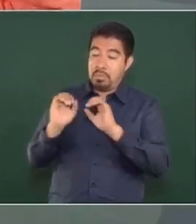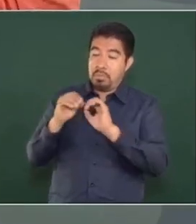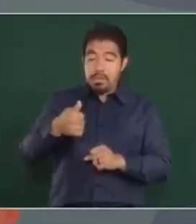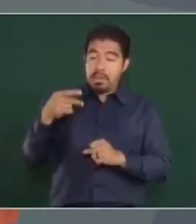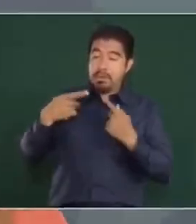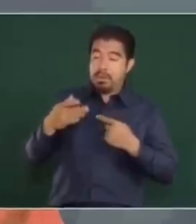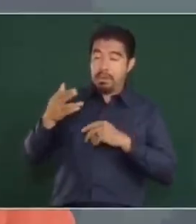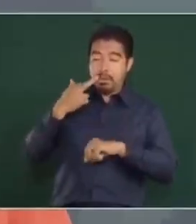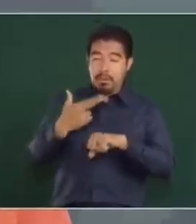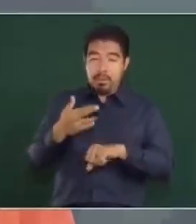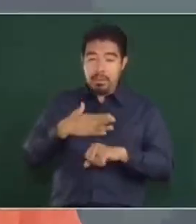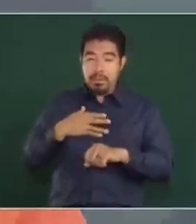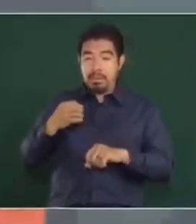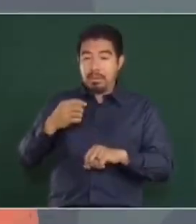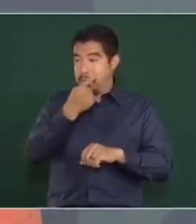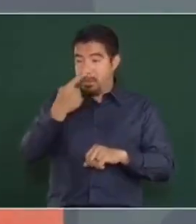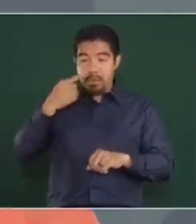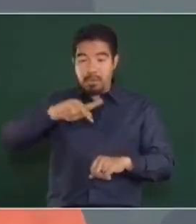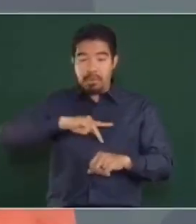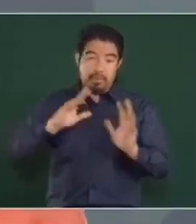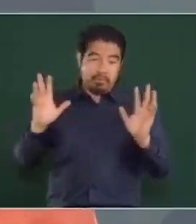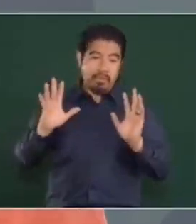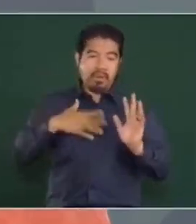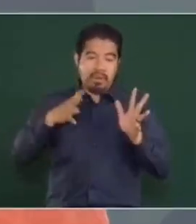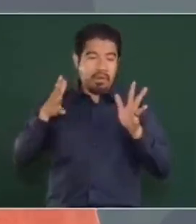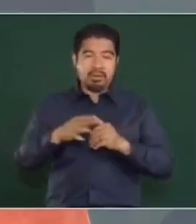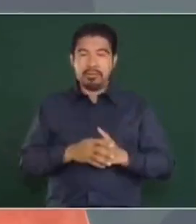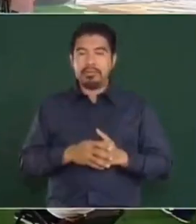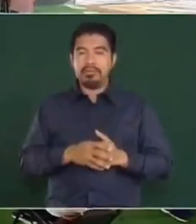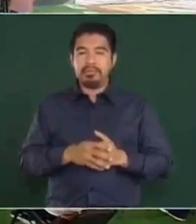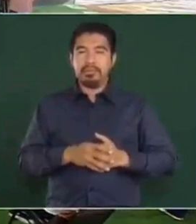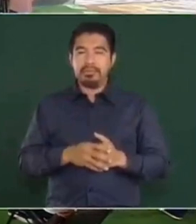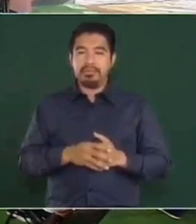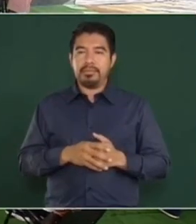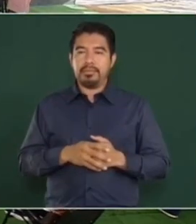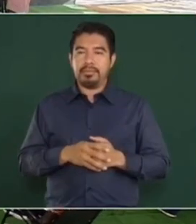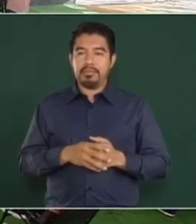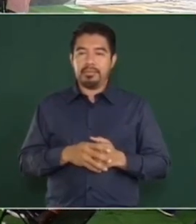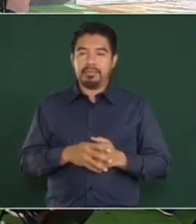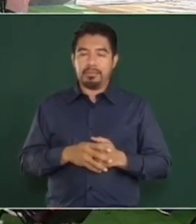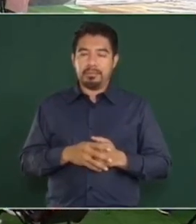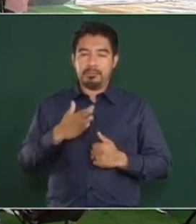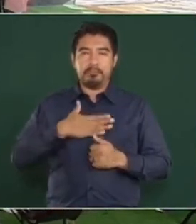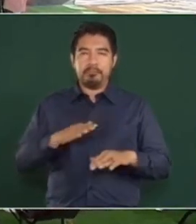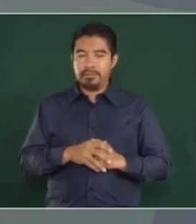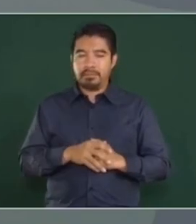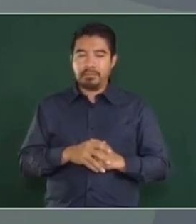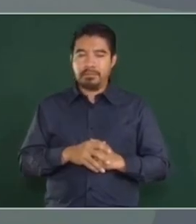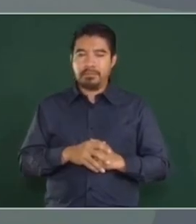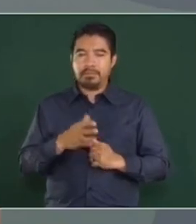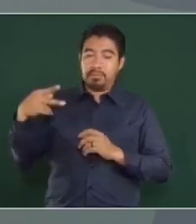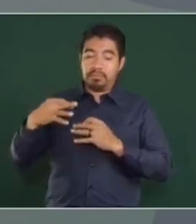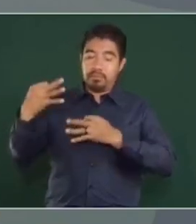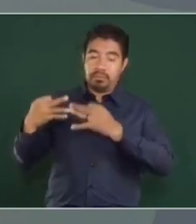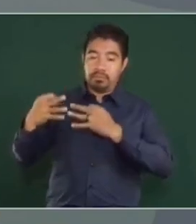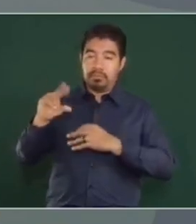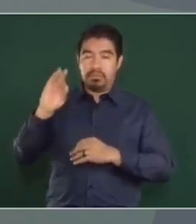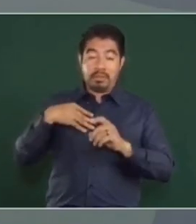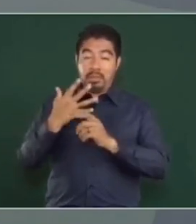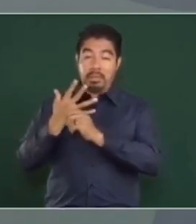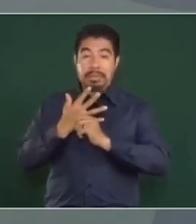Ese es su asunto. Pero como me pide así, desde mi punto de vista, pues, yo a estos no los acepto como jueces.